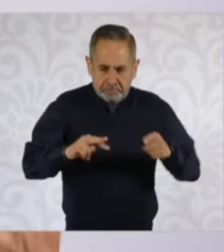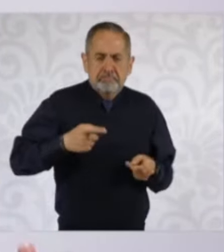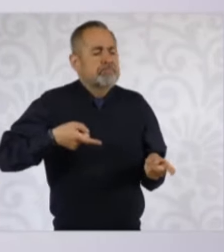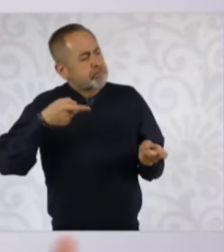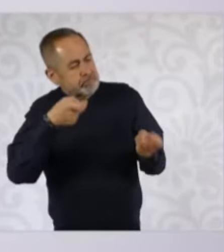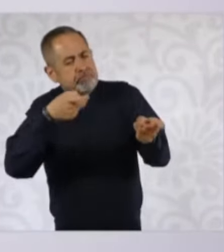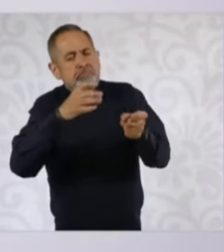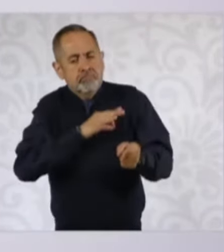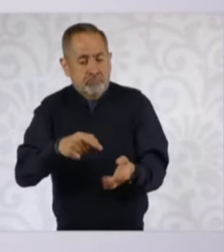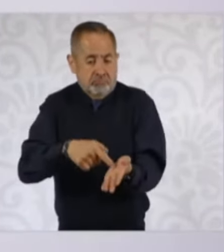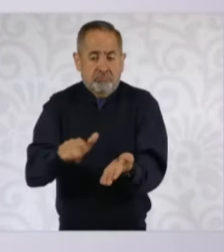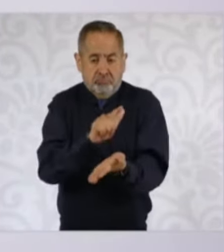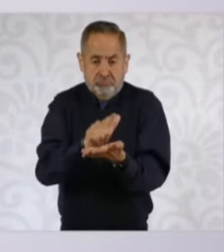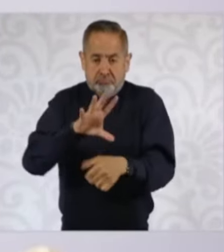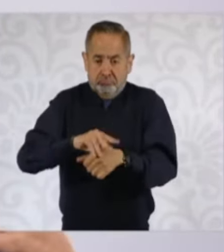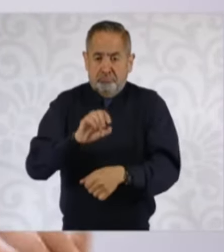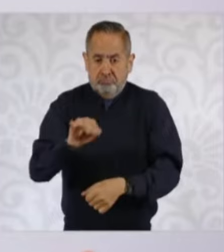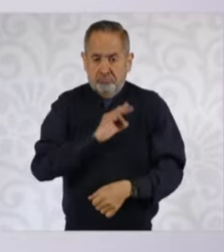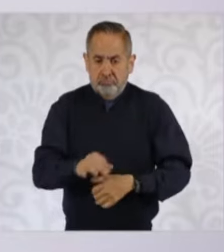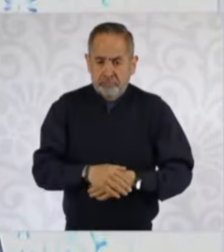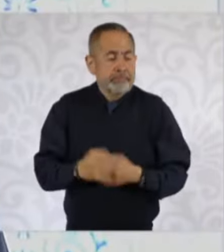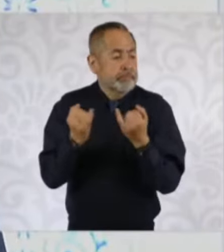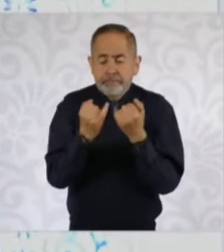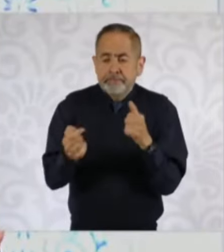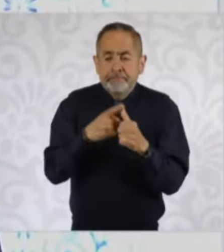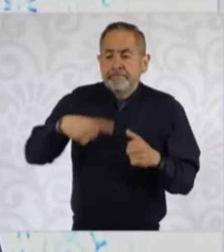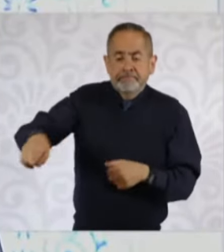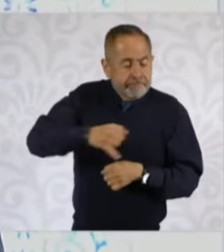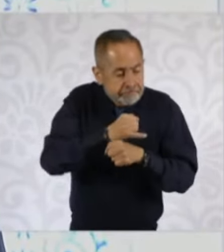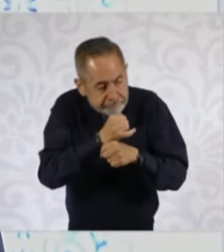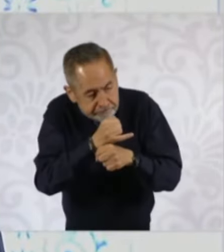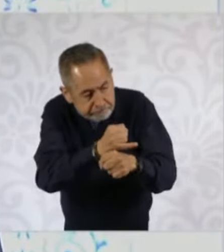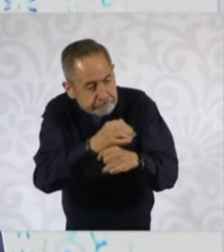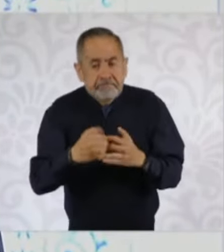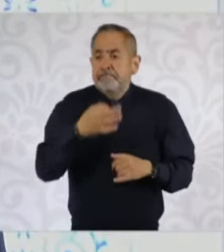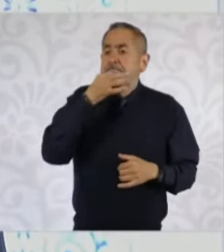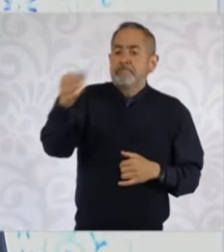las propias Fuerzas Armadas investigan y también se da vista al Ministerio Público si es necesario.